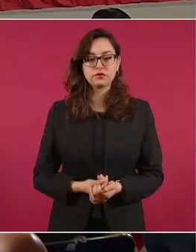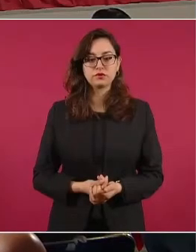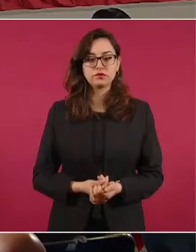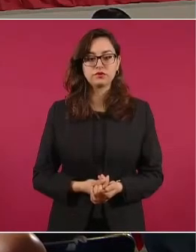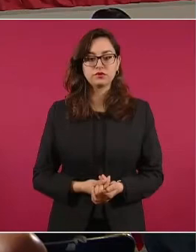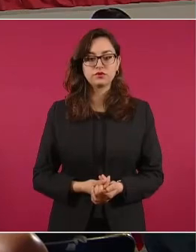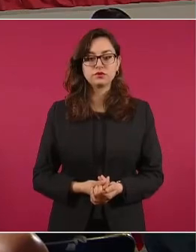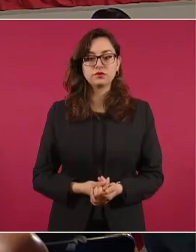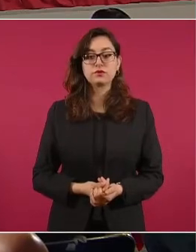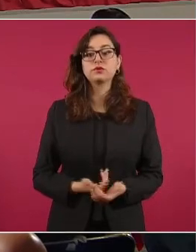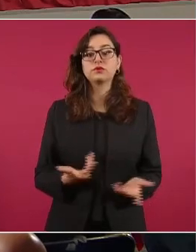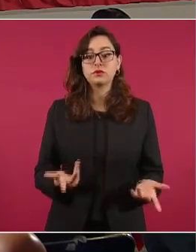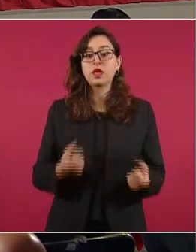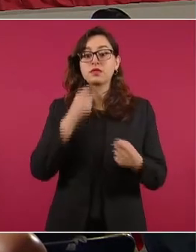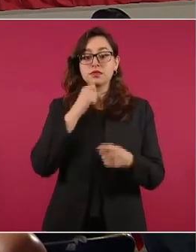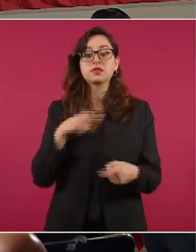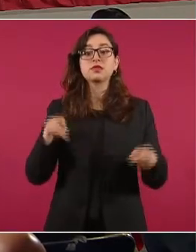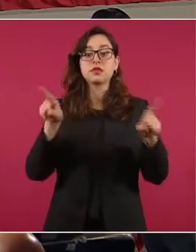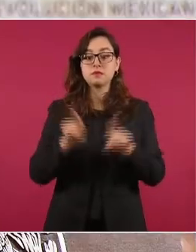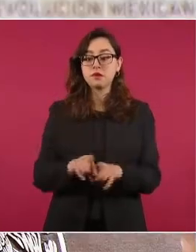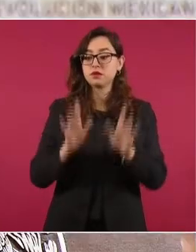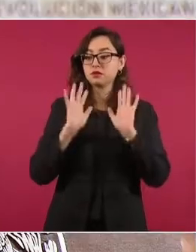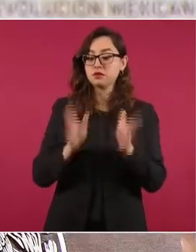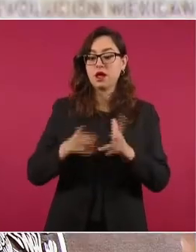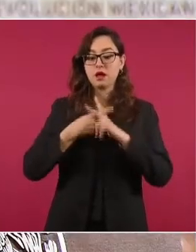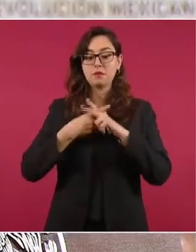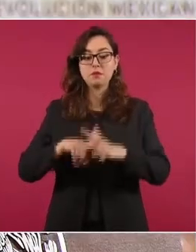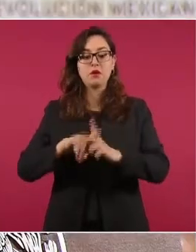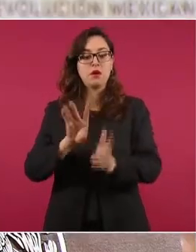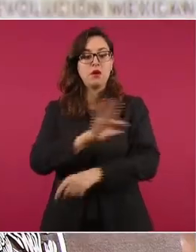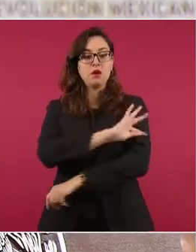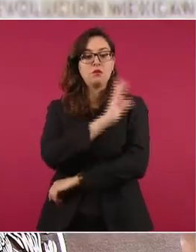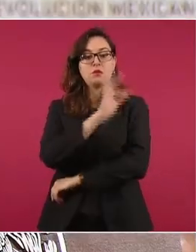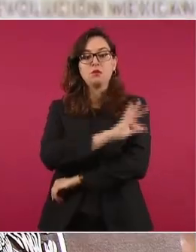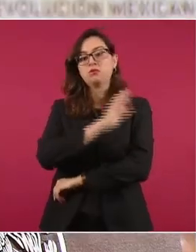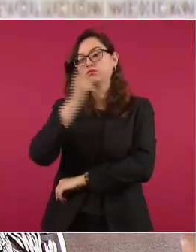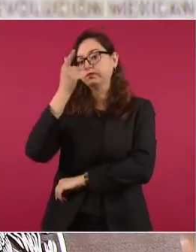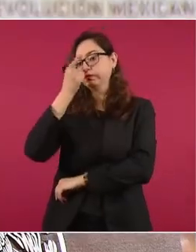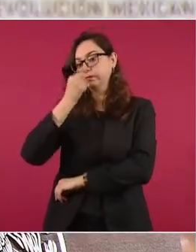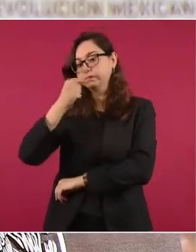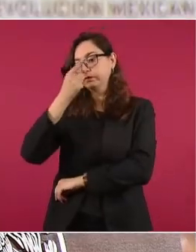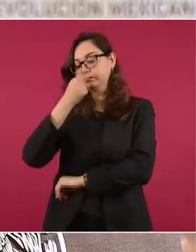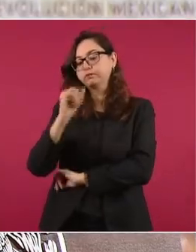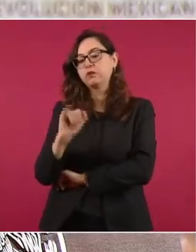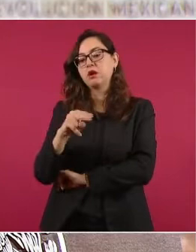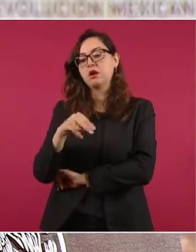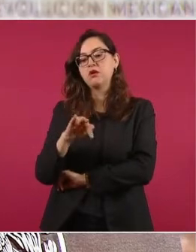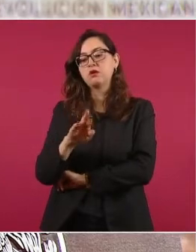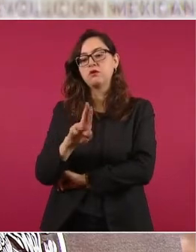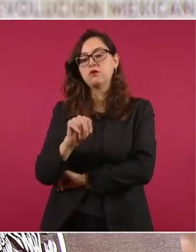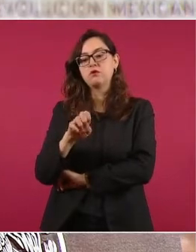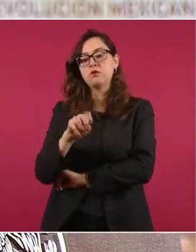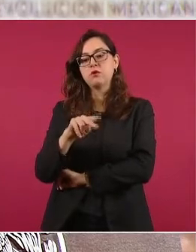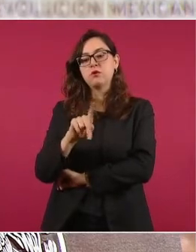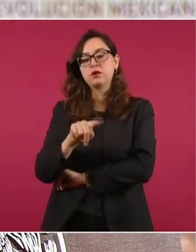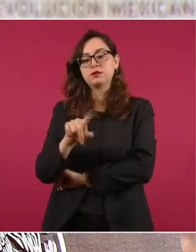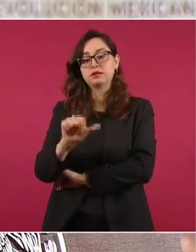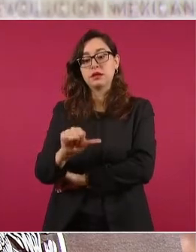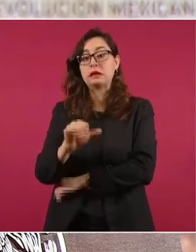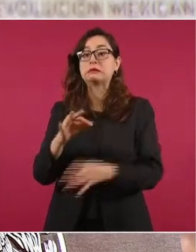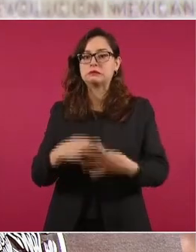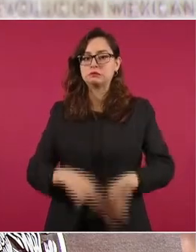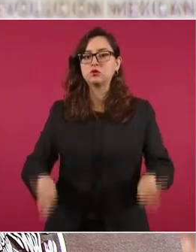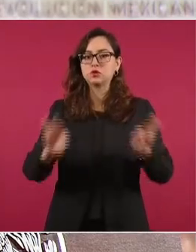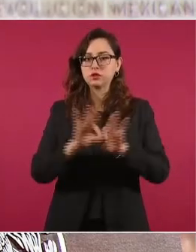vacunando contra la influenza, ya lo dijimos la semana pasada, desde el 3 de octubre iniciamos. Es importante vacunarse contra la influenza,